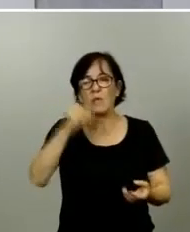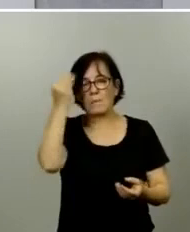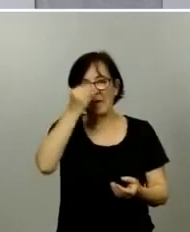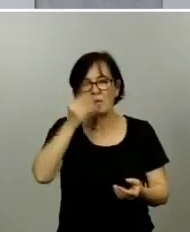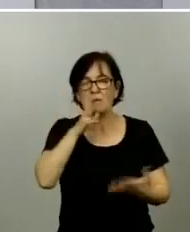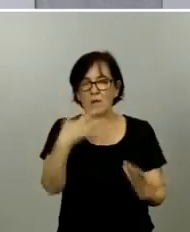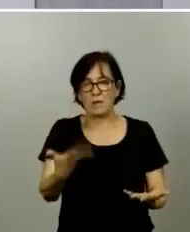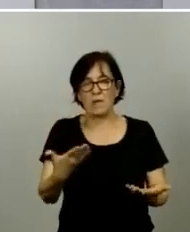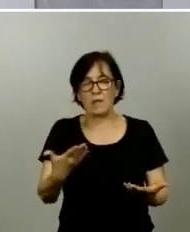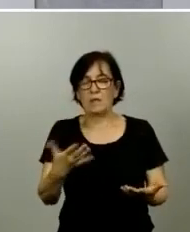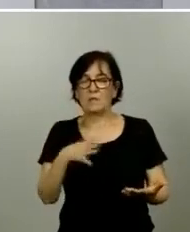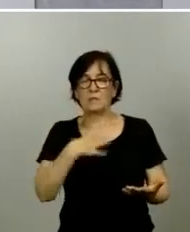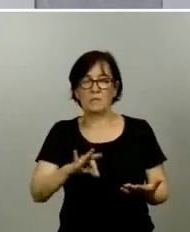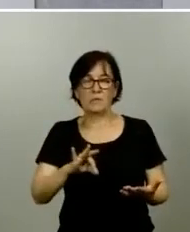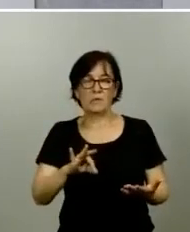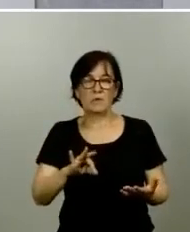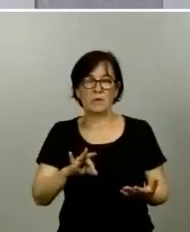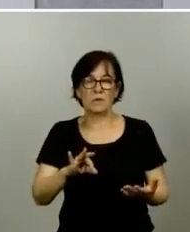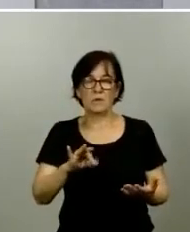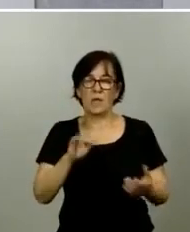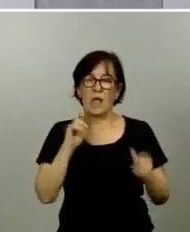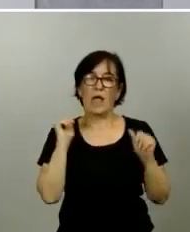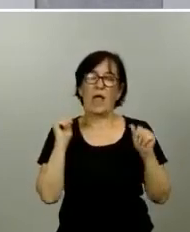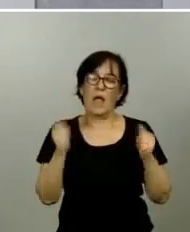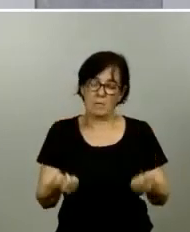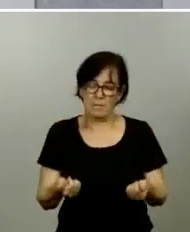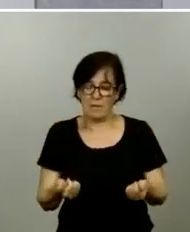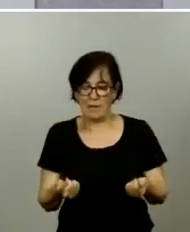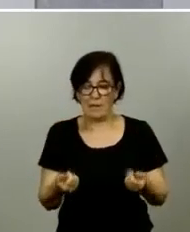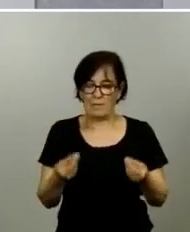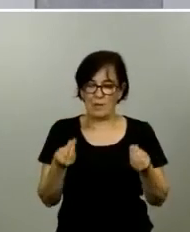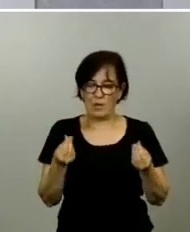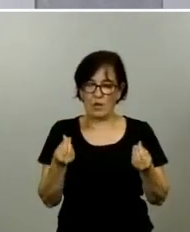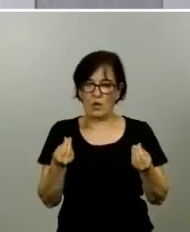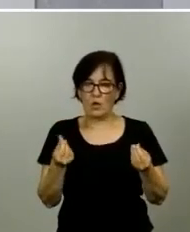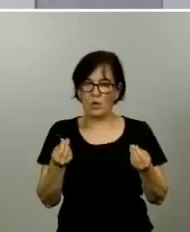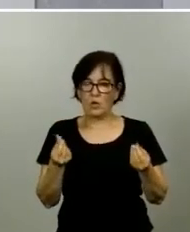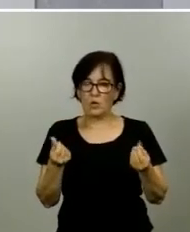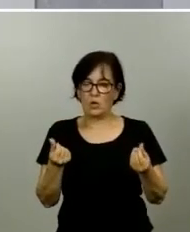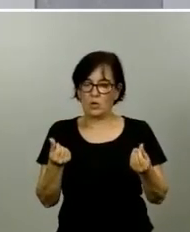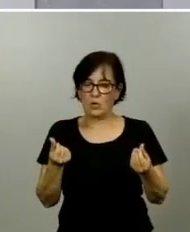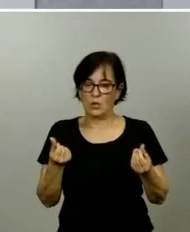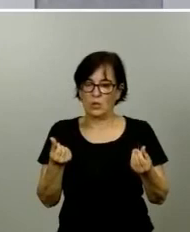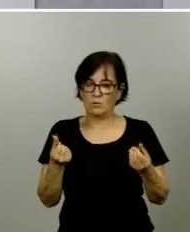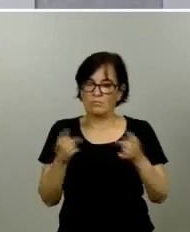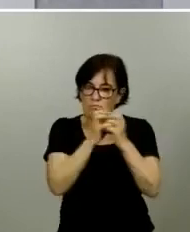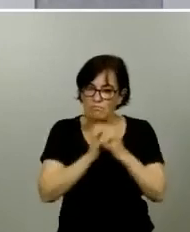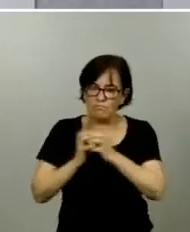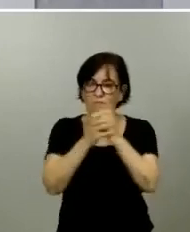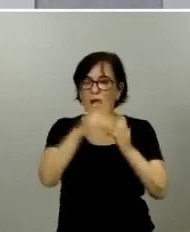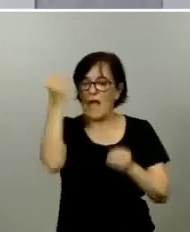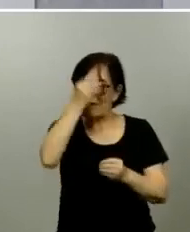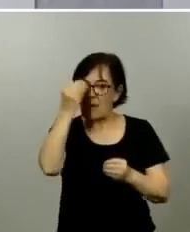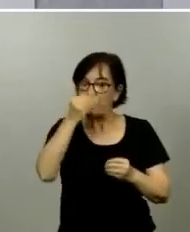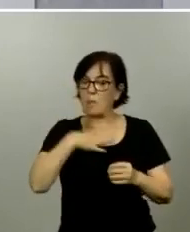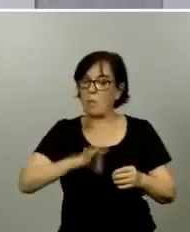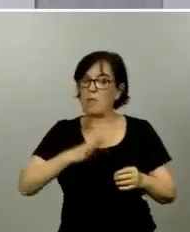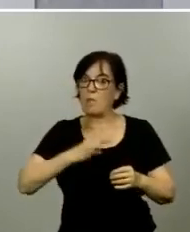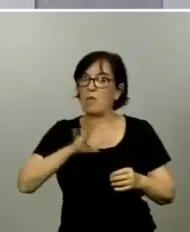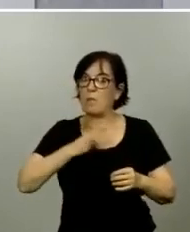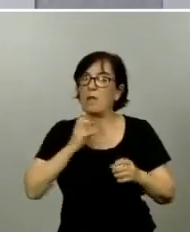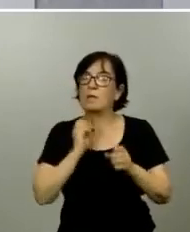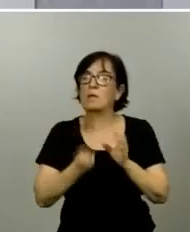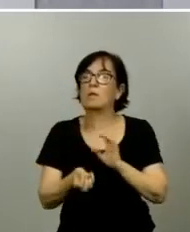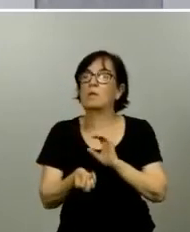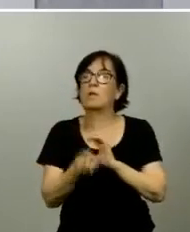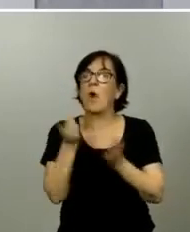probabilidades de que se produzca que al principio estaban muy sobre la mesa porque de hecho había que pensar en ella ahora mismo puede ser que no